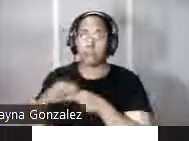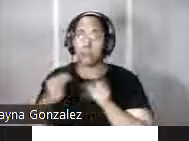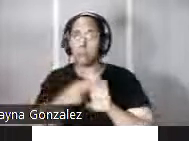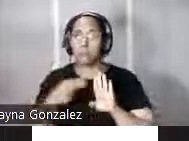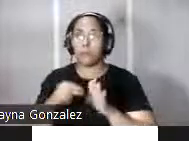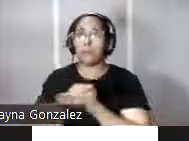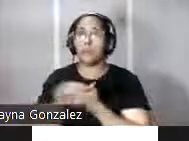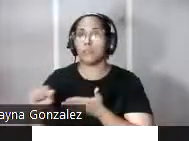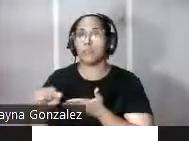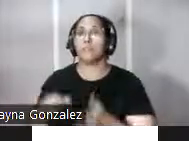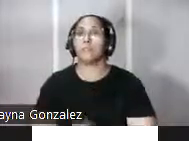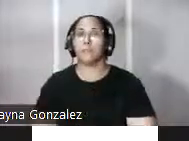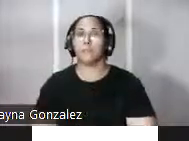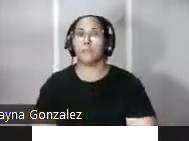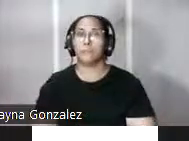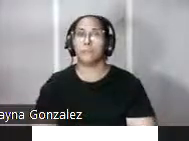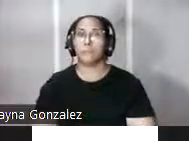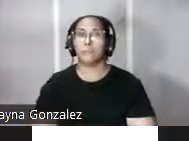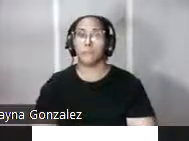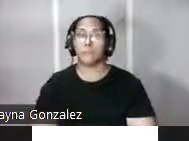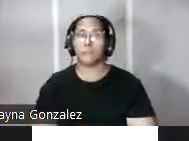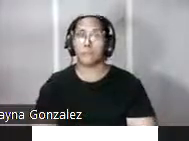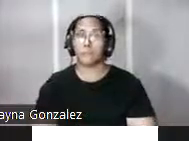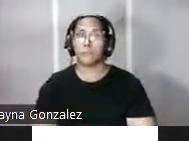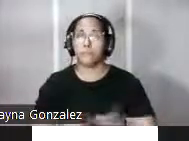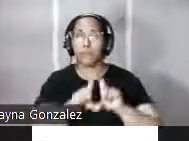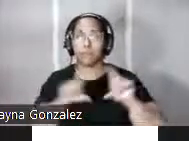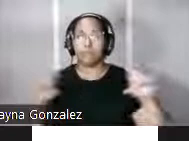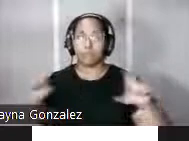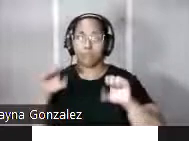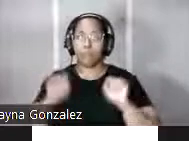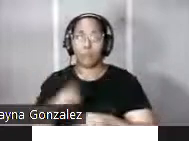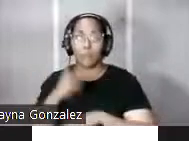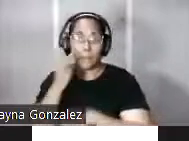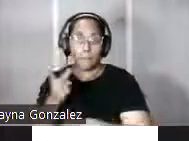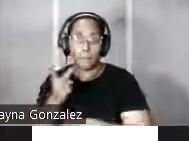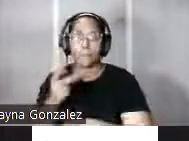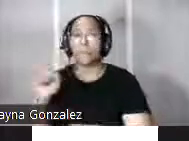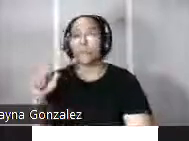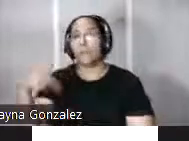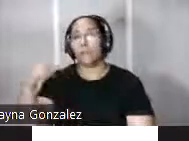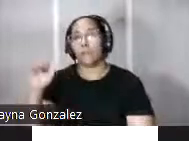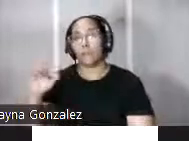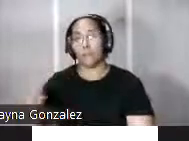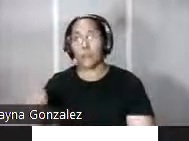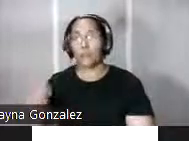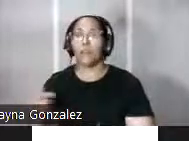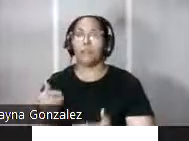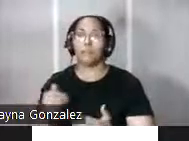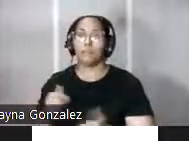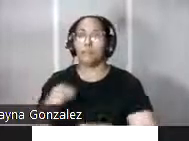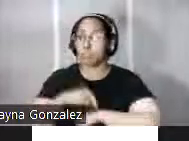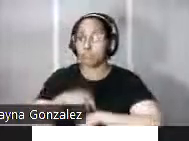santo como solía ser habitual en este plano de aquí pueden observar la batería de la perla es un plano de mediados del siglo XIX